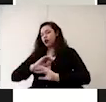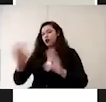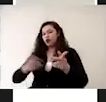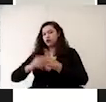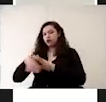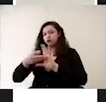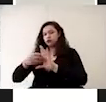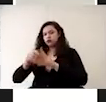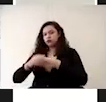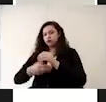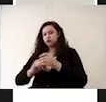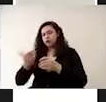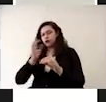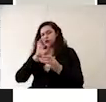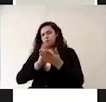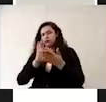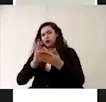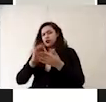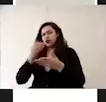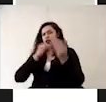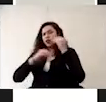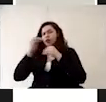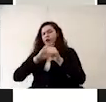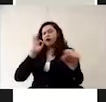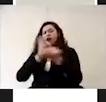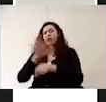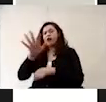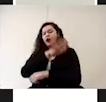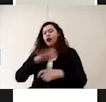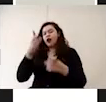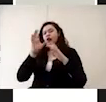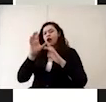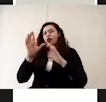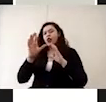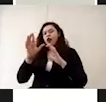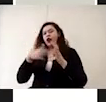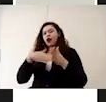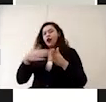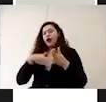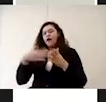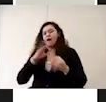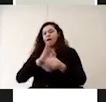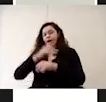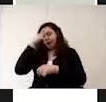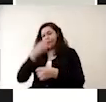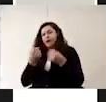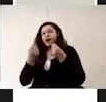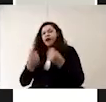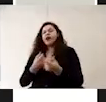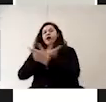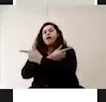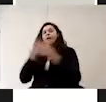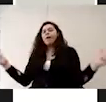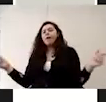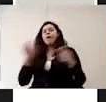Y otro punto es proteger los alimentos y las áreas de cocina asegurándonos de que se encuentren libres de